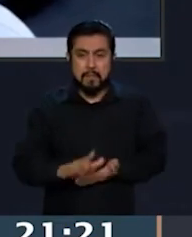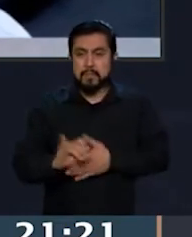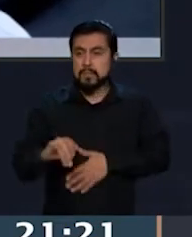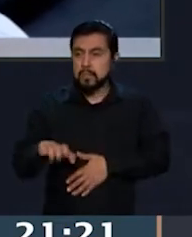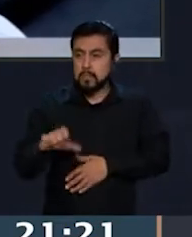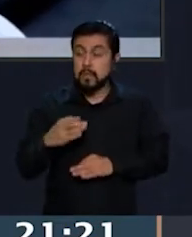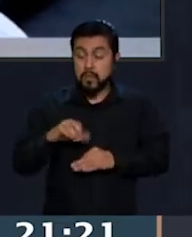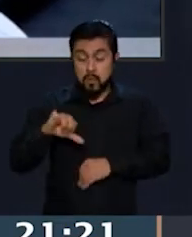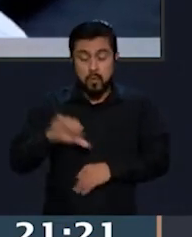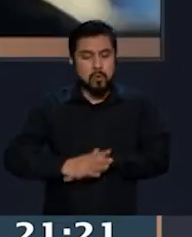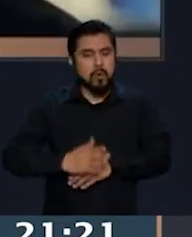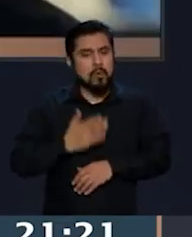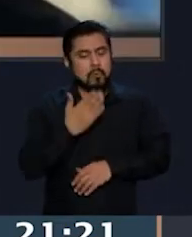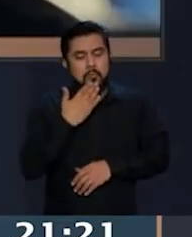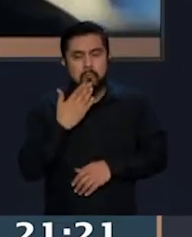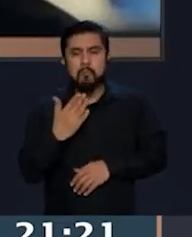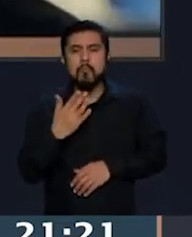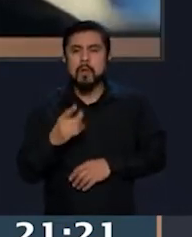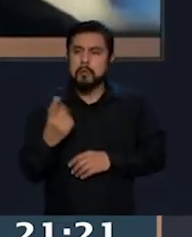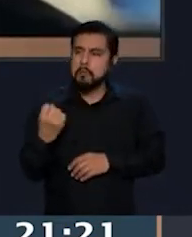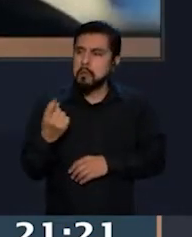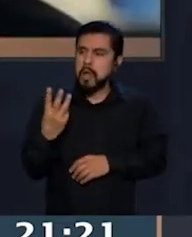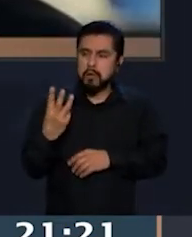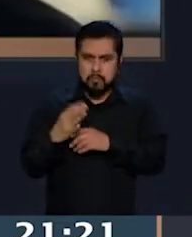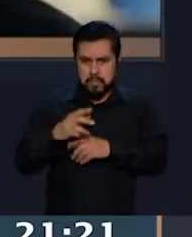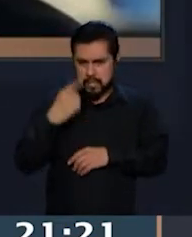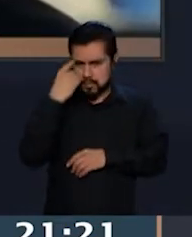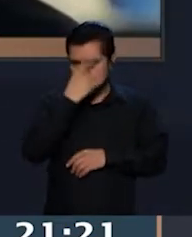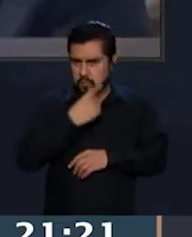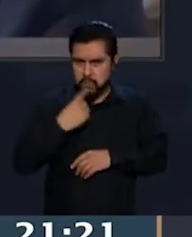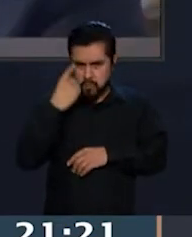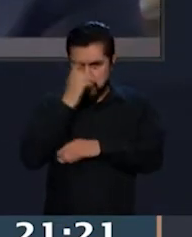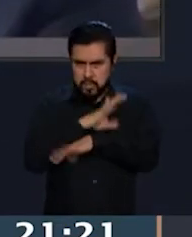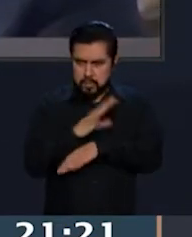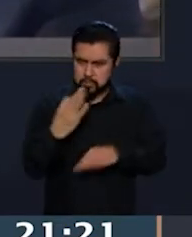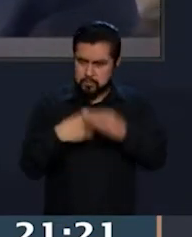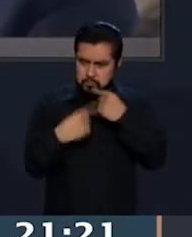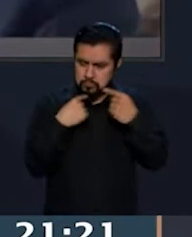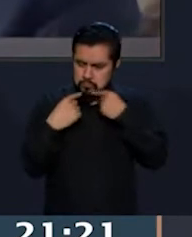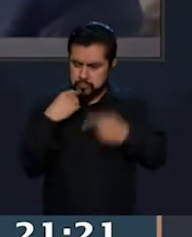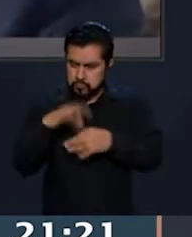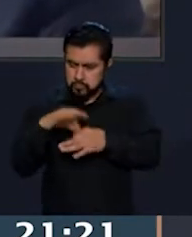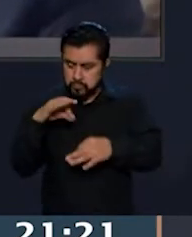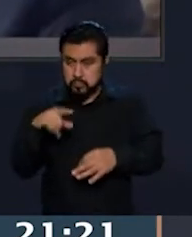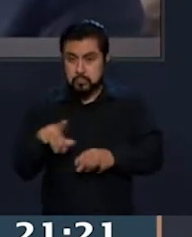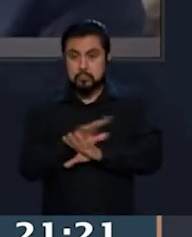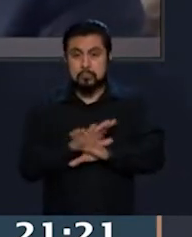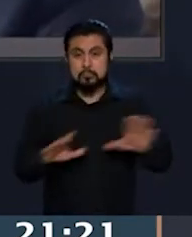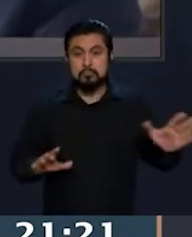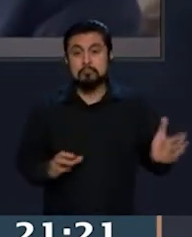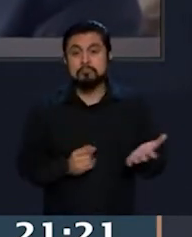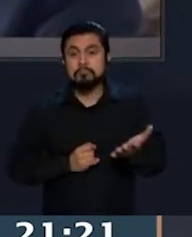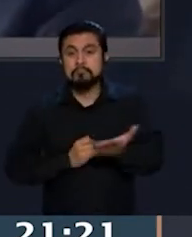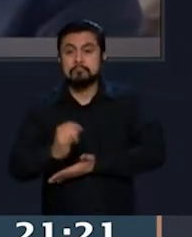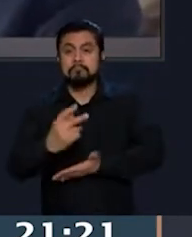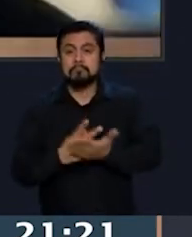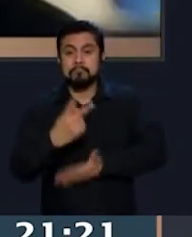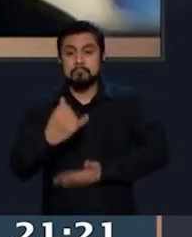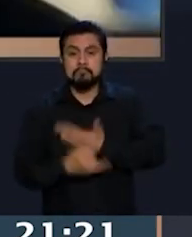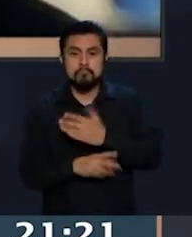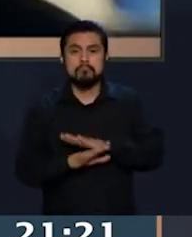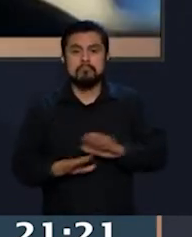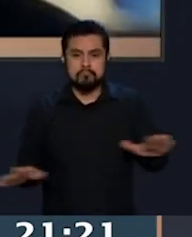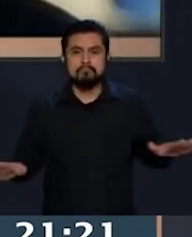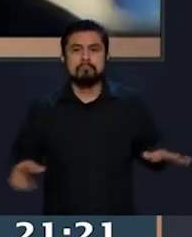un par de horas ha decidido aprobar por unanimidad este proyecto de la Comisión de Quejas.